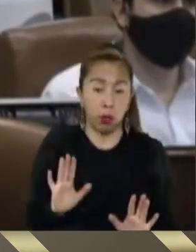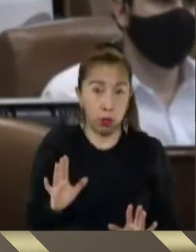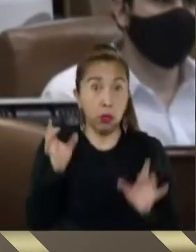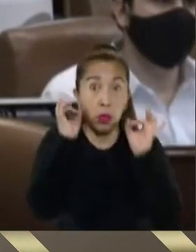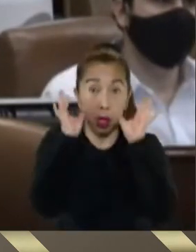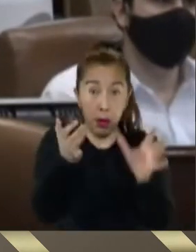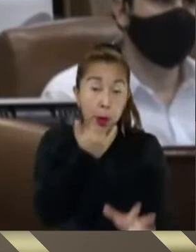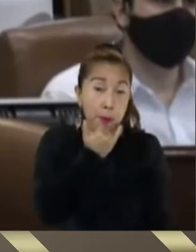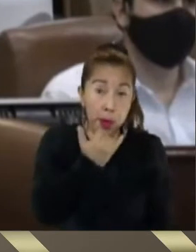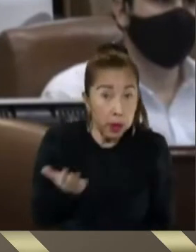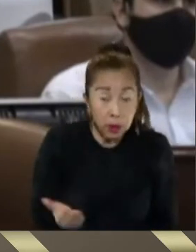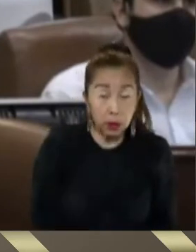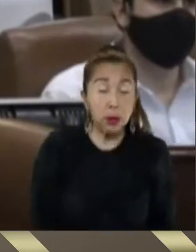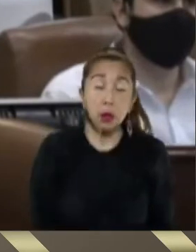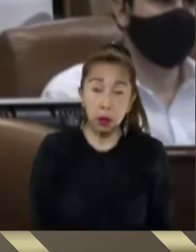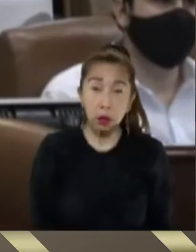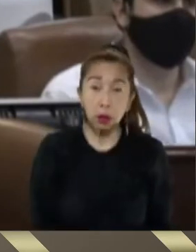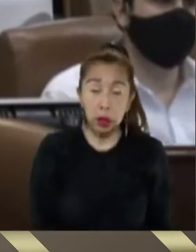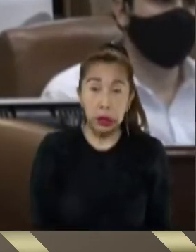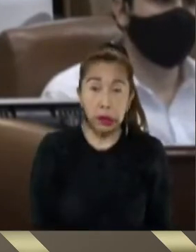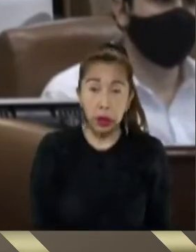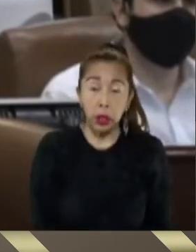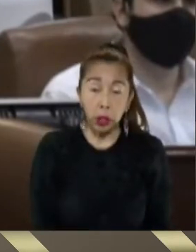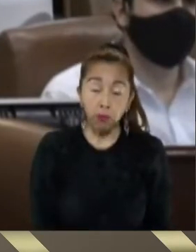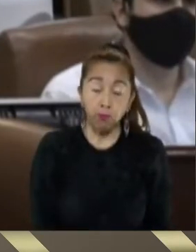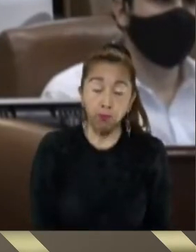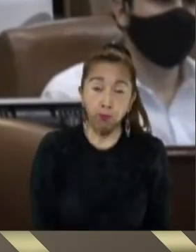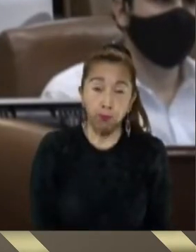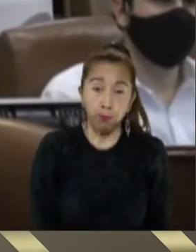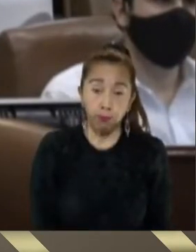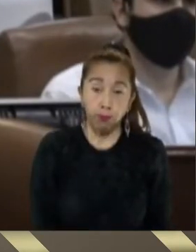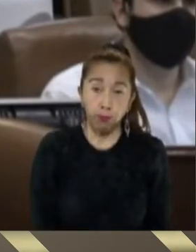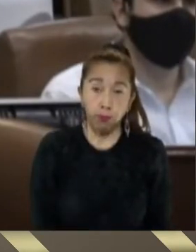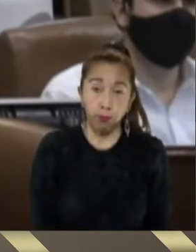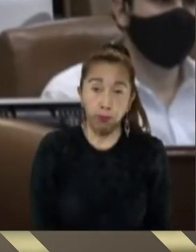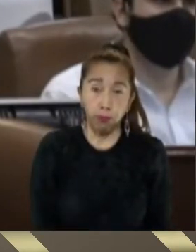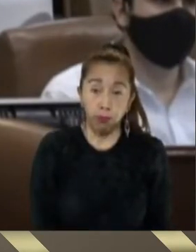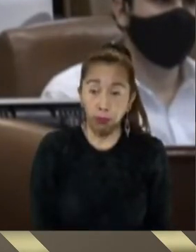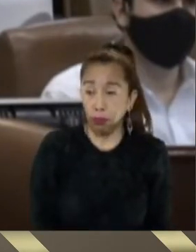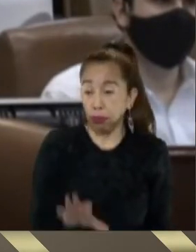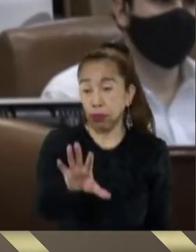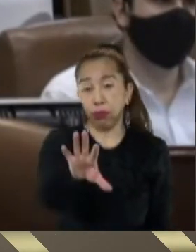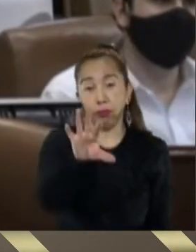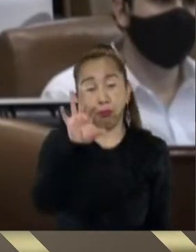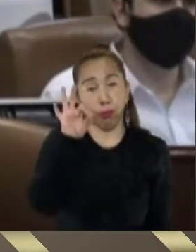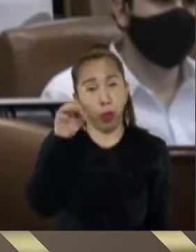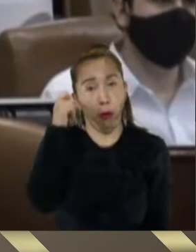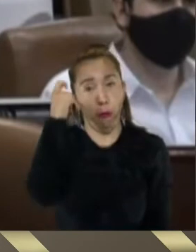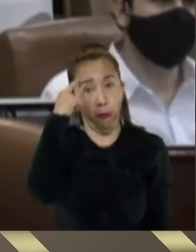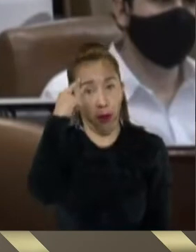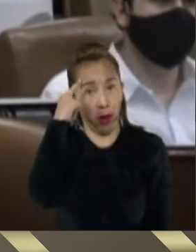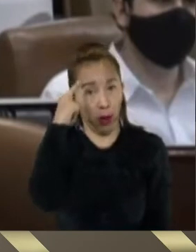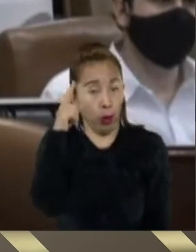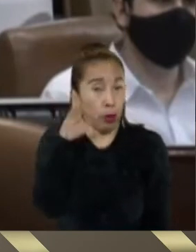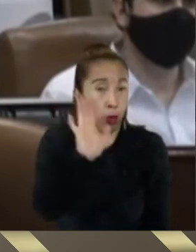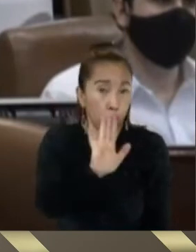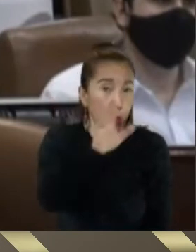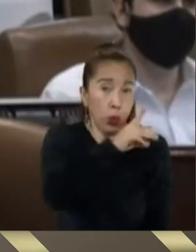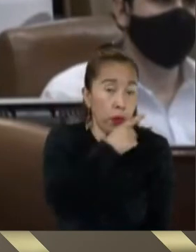entiendan que elegir gobiernos como los de iván duque